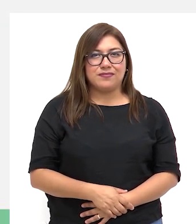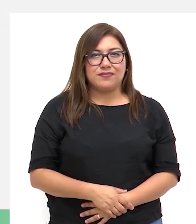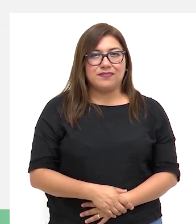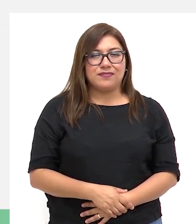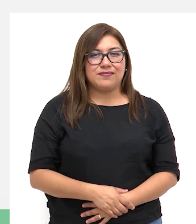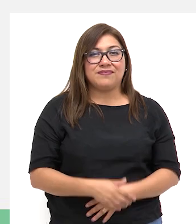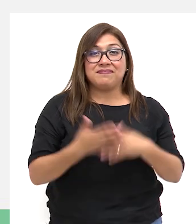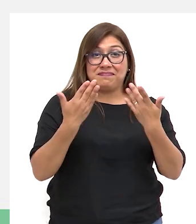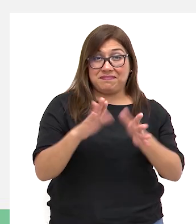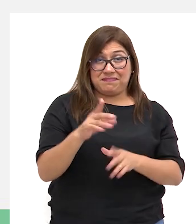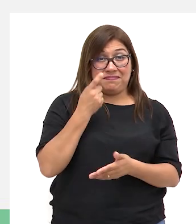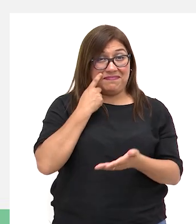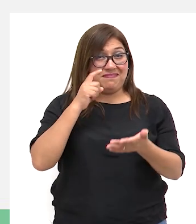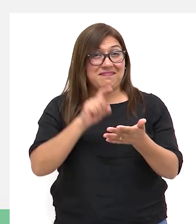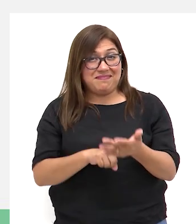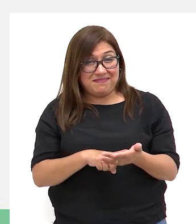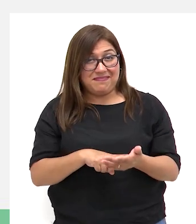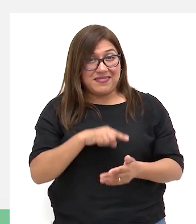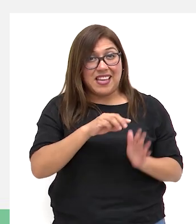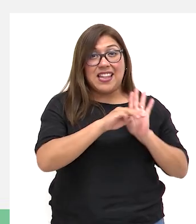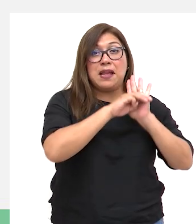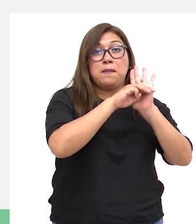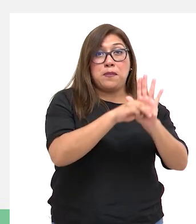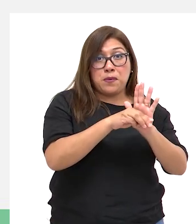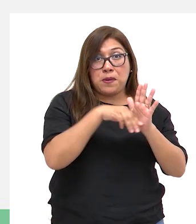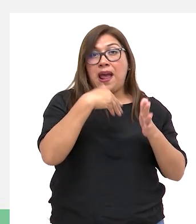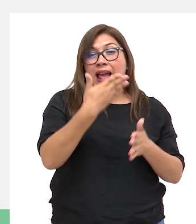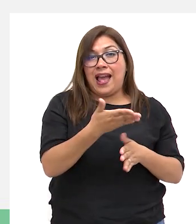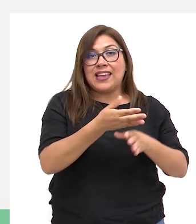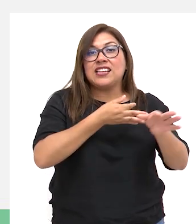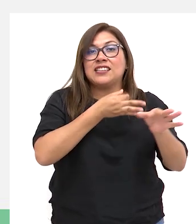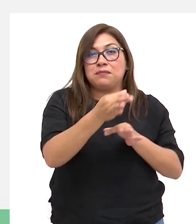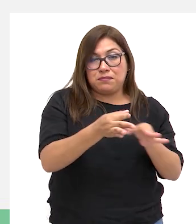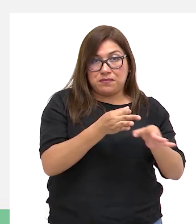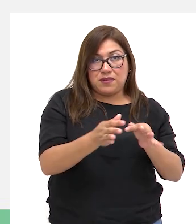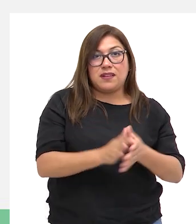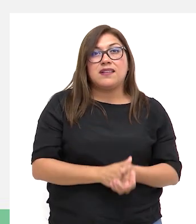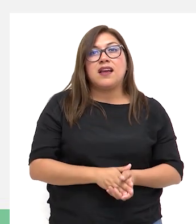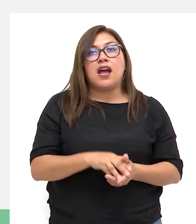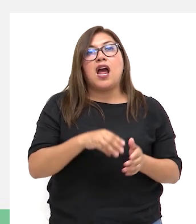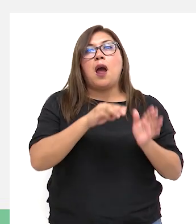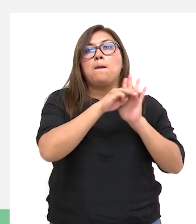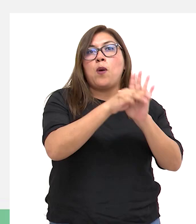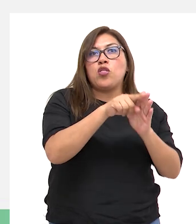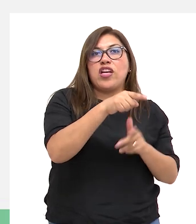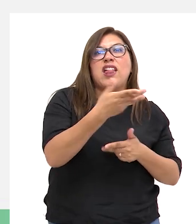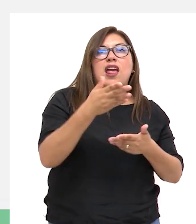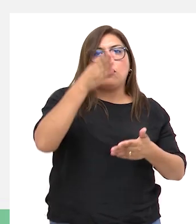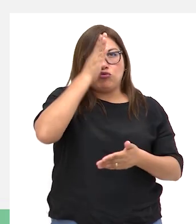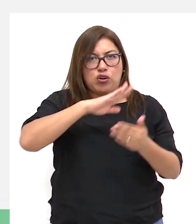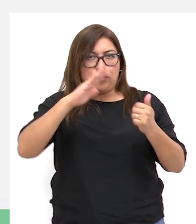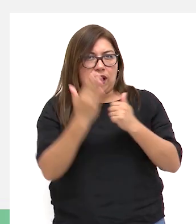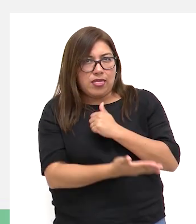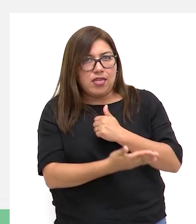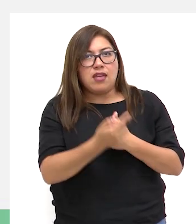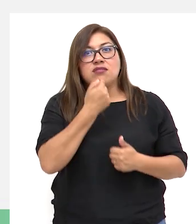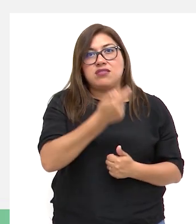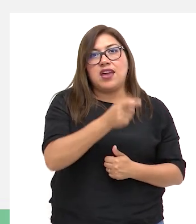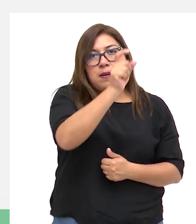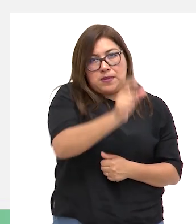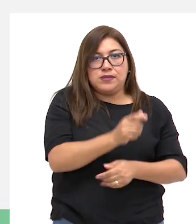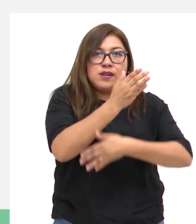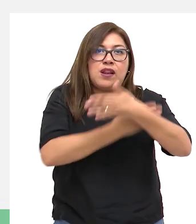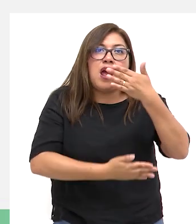Como hemos visto, hay modelos que explican la discapacidad. El modelo de la prescindencia considera que la persona con